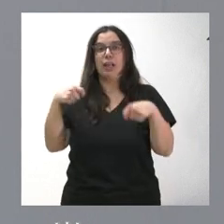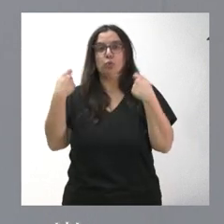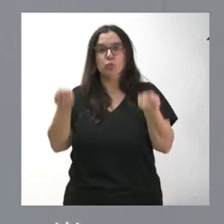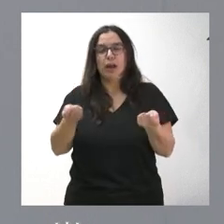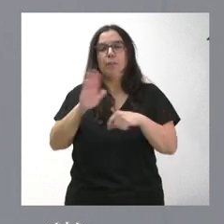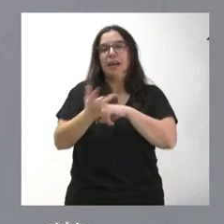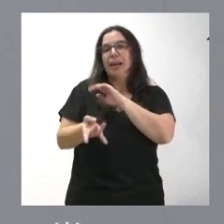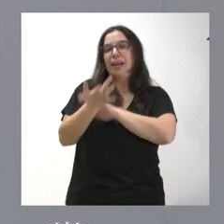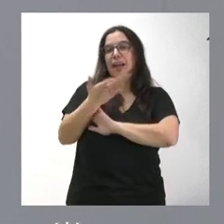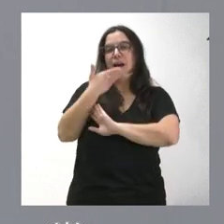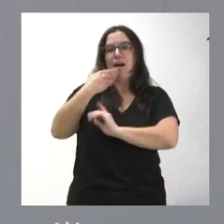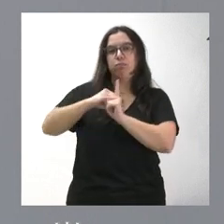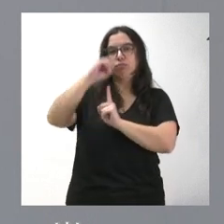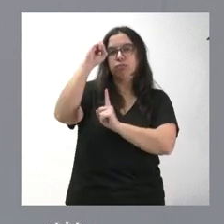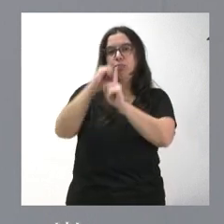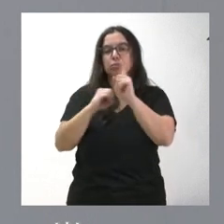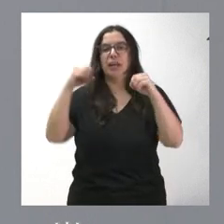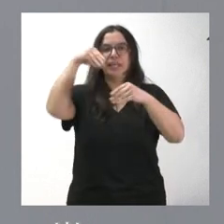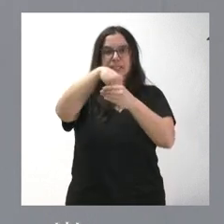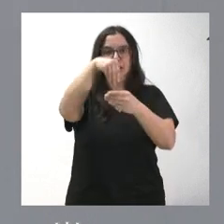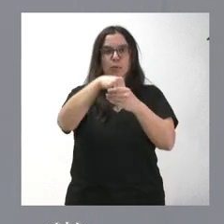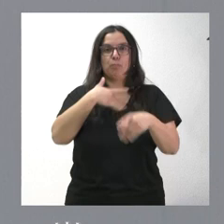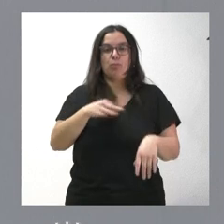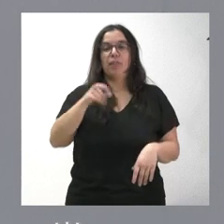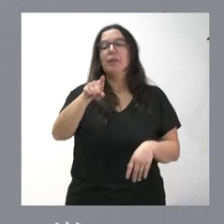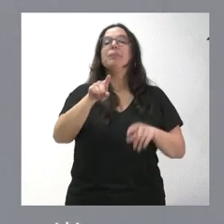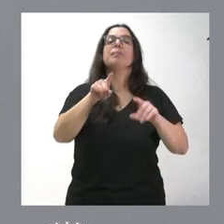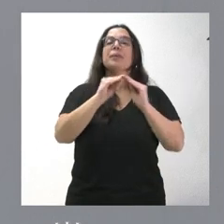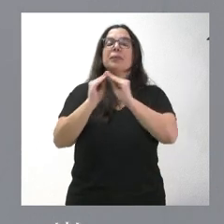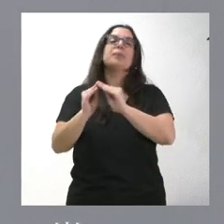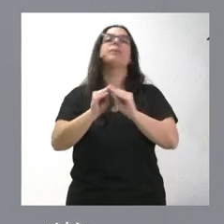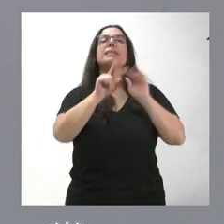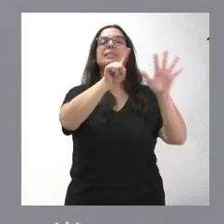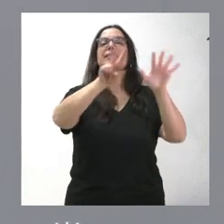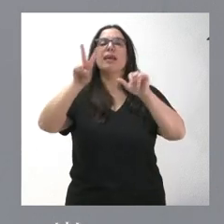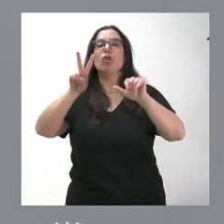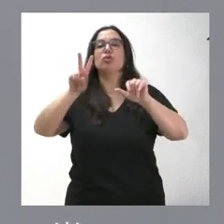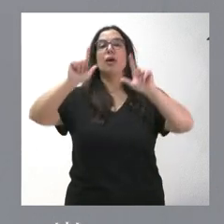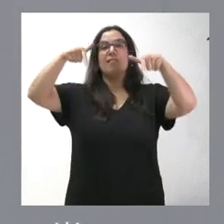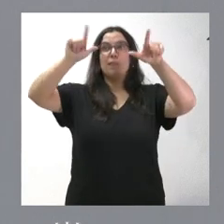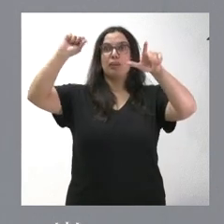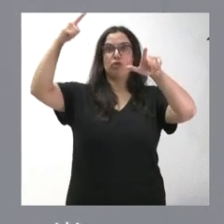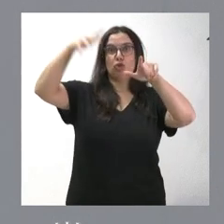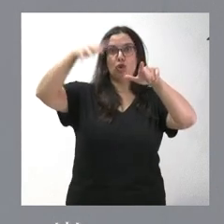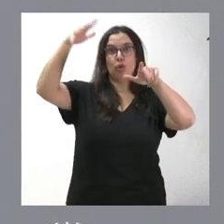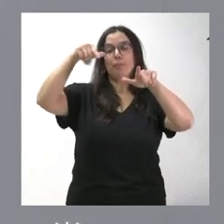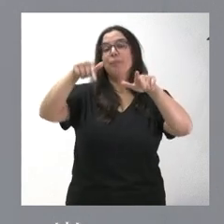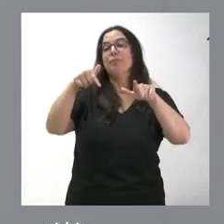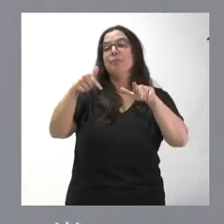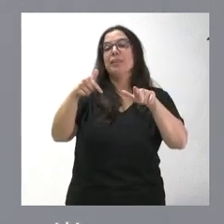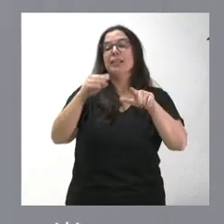calor y frío en el interior. Se van a instalar 72 paneles solares fotovoltaicos. El coste total de la actuación supone